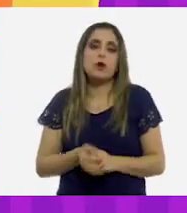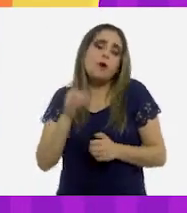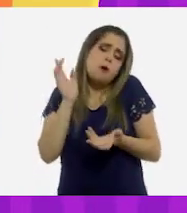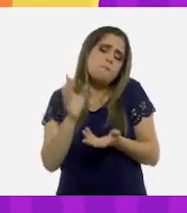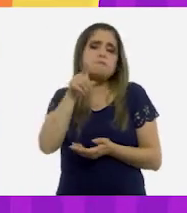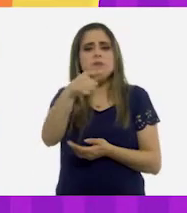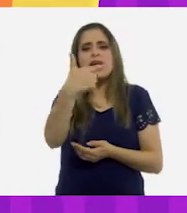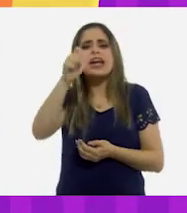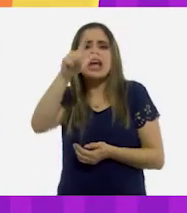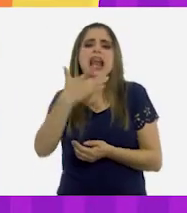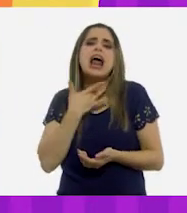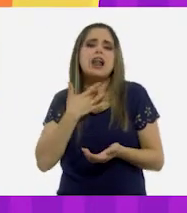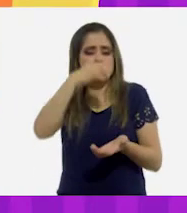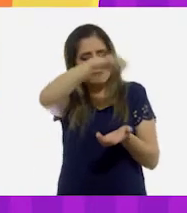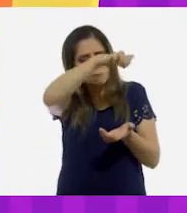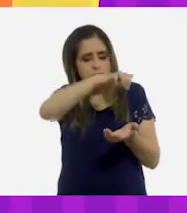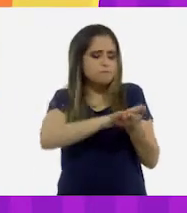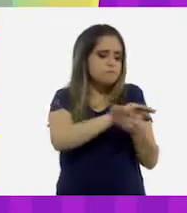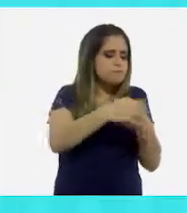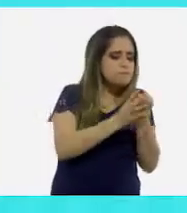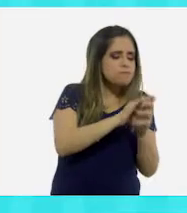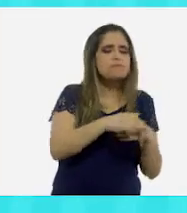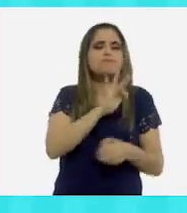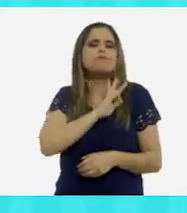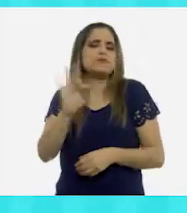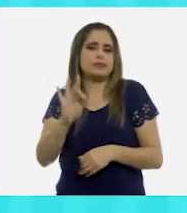desinfectante a base de agua y alcohol.